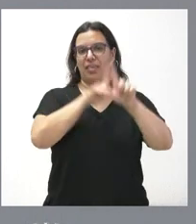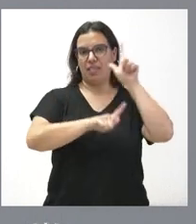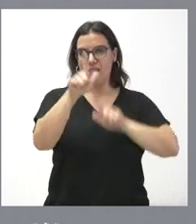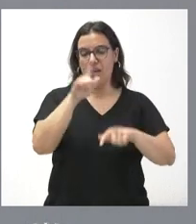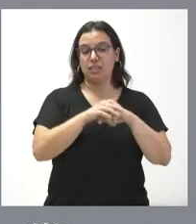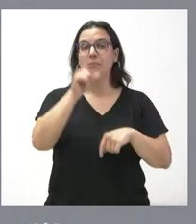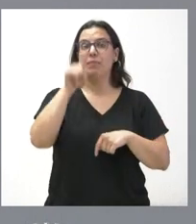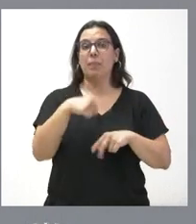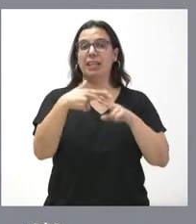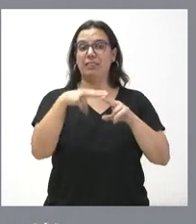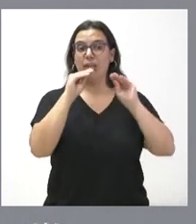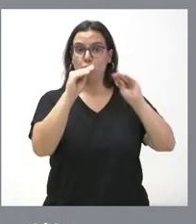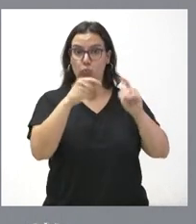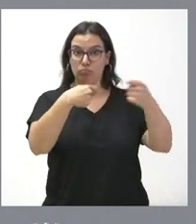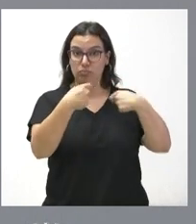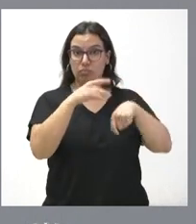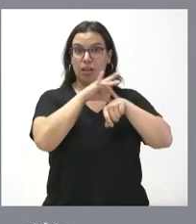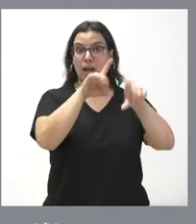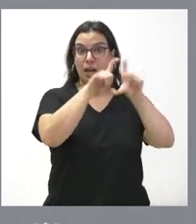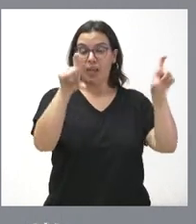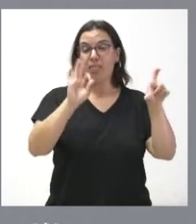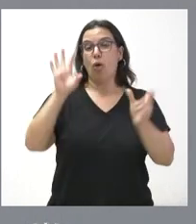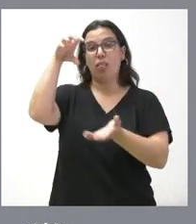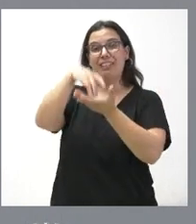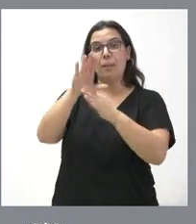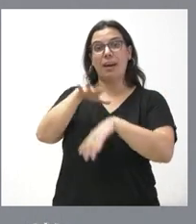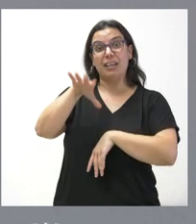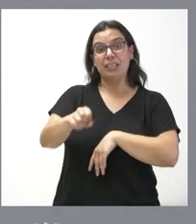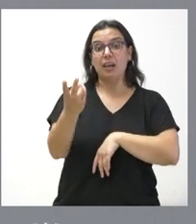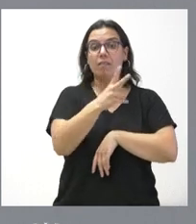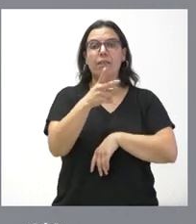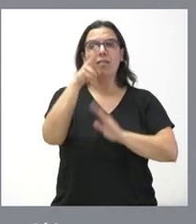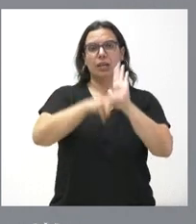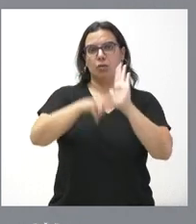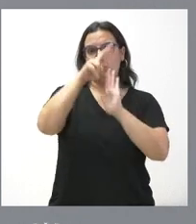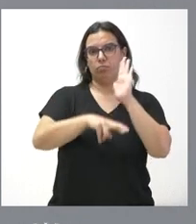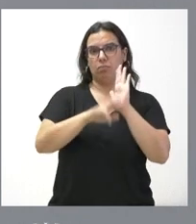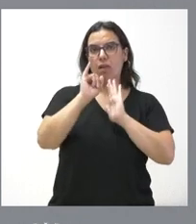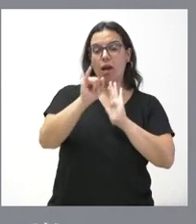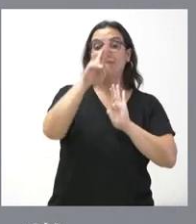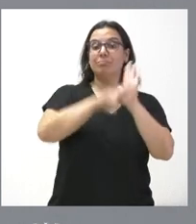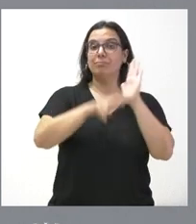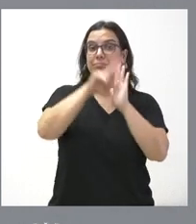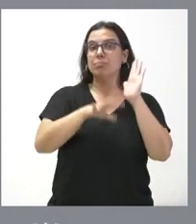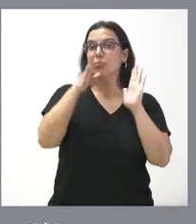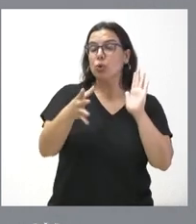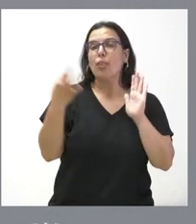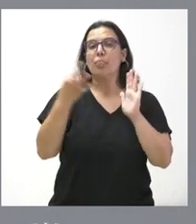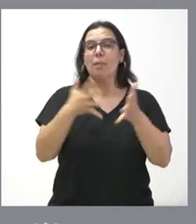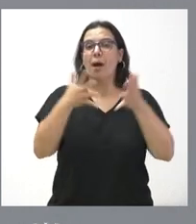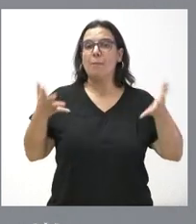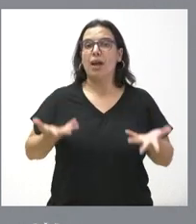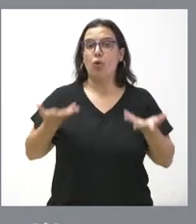agencias de viaje y de las centrales de reserva. Y esta nueva regulación responde a la necesidad de ampliar la oferta y